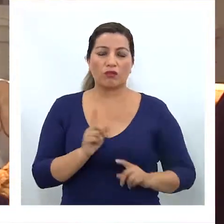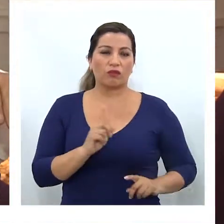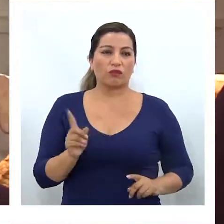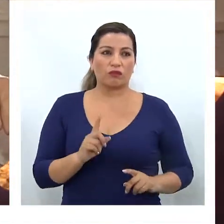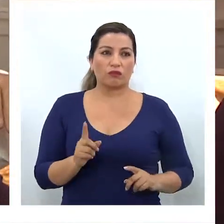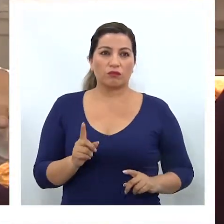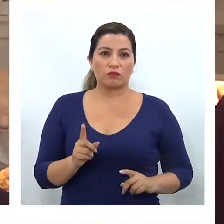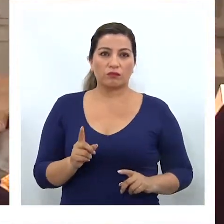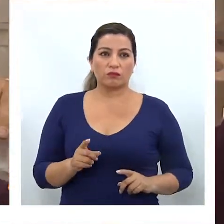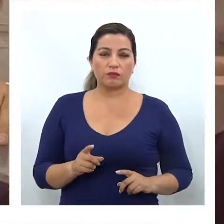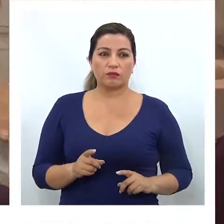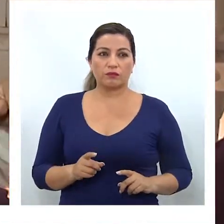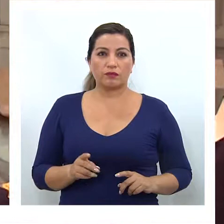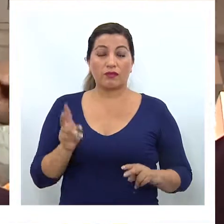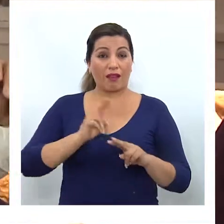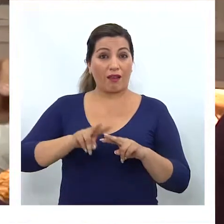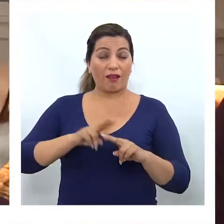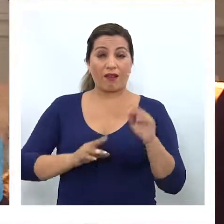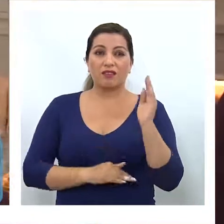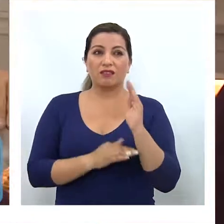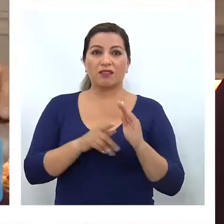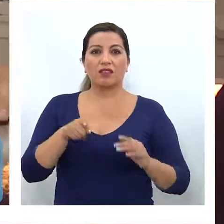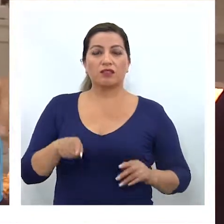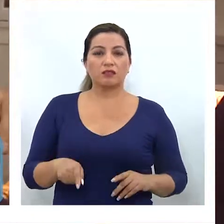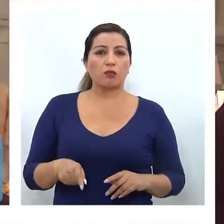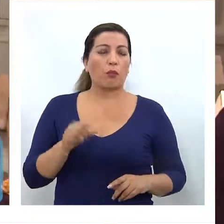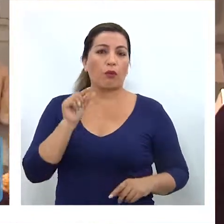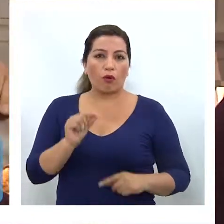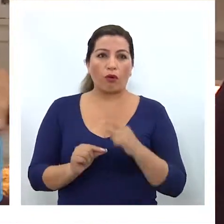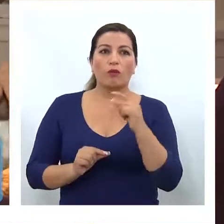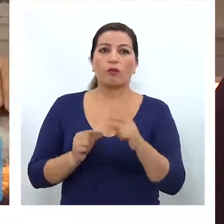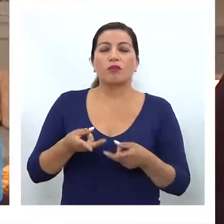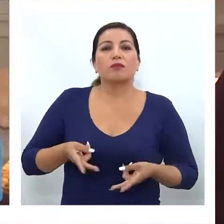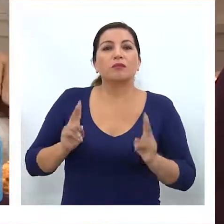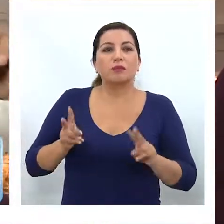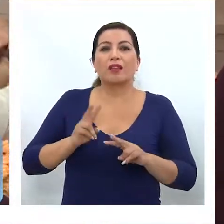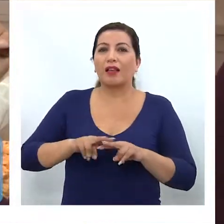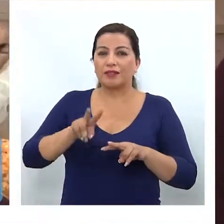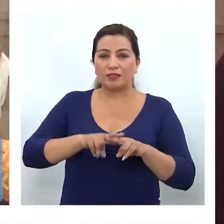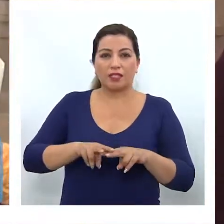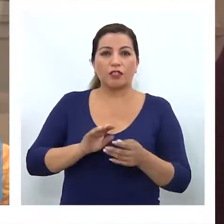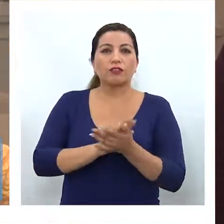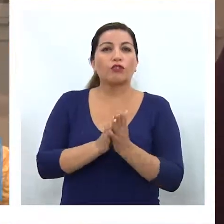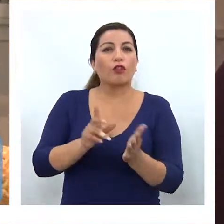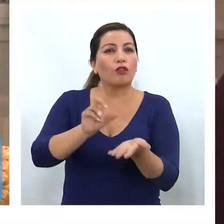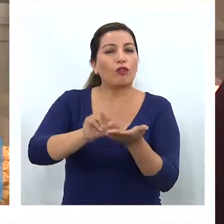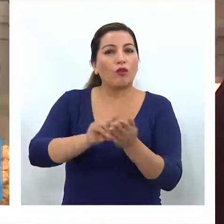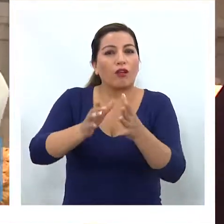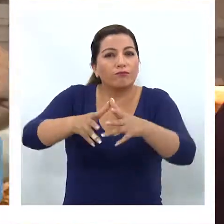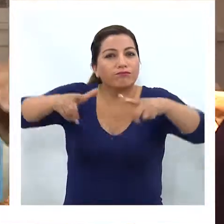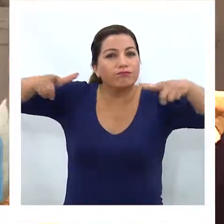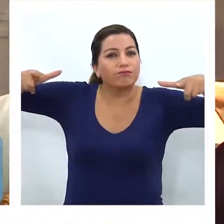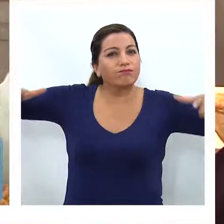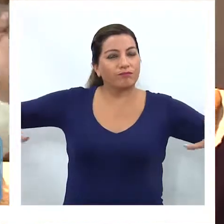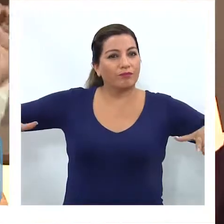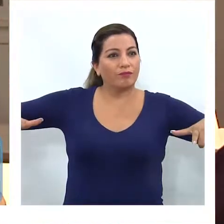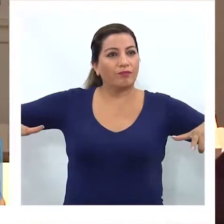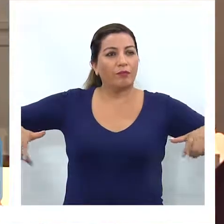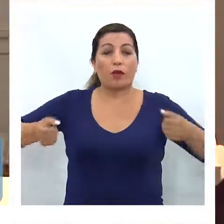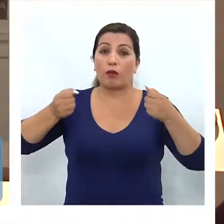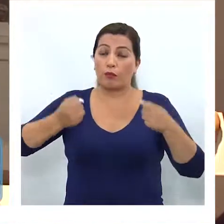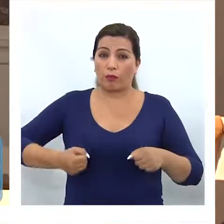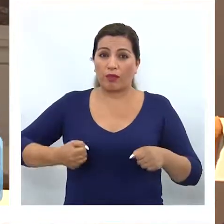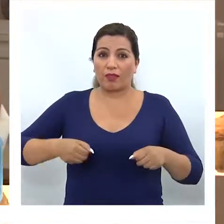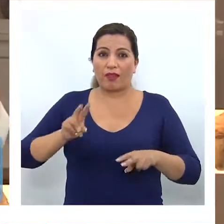cambio, si bien no es un cambio en la estructura del edificio, sustancial porque ya nos va a permitir habilitar todo el espacio del